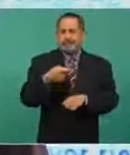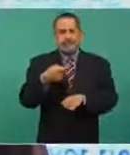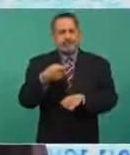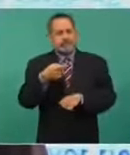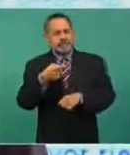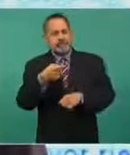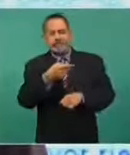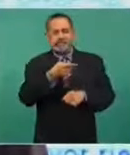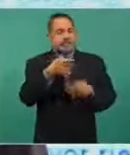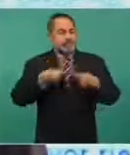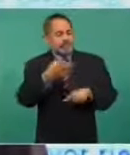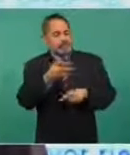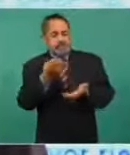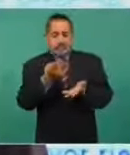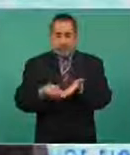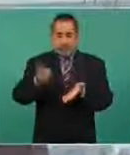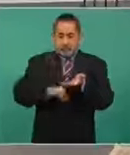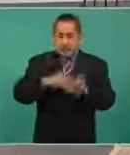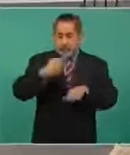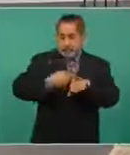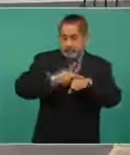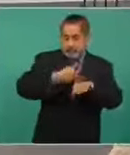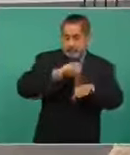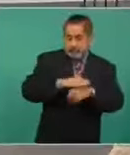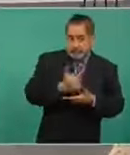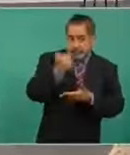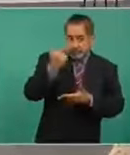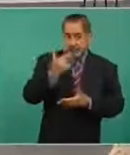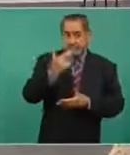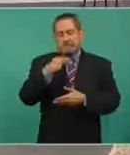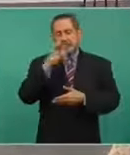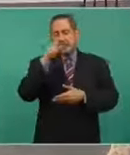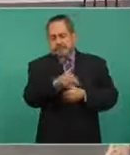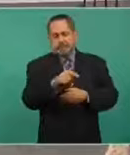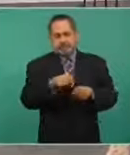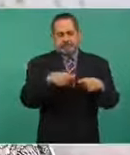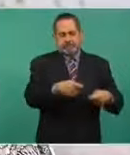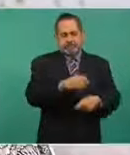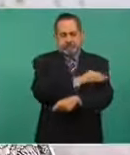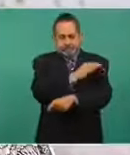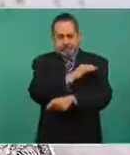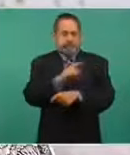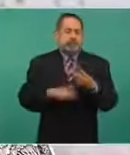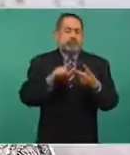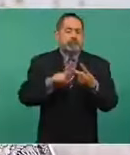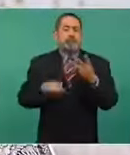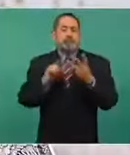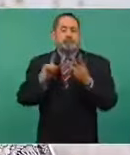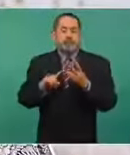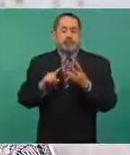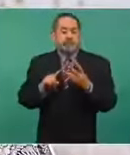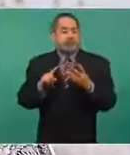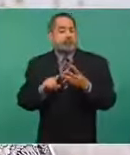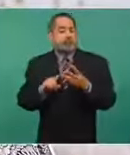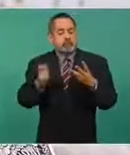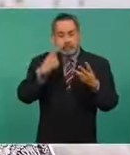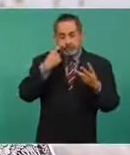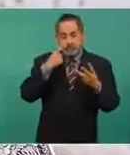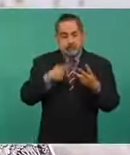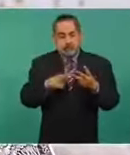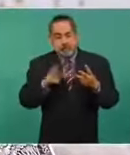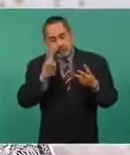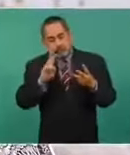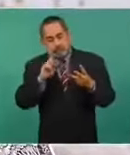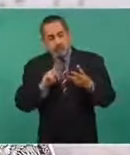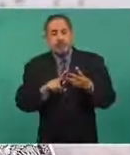son enfermedades que pueden padecer las personas, que les hagan más propensos a tener COVID grave. Y el tercer criterio era la oportunidad de que se